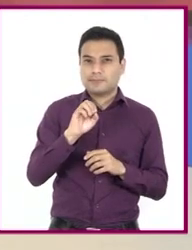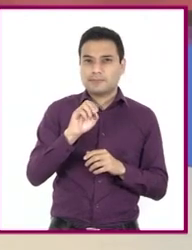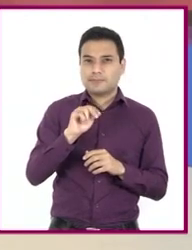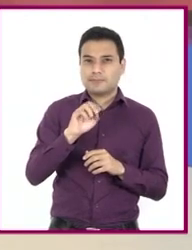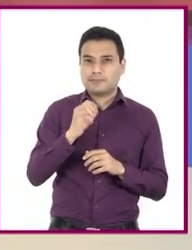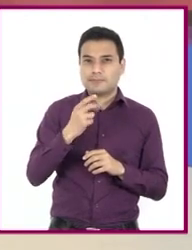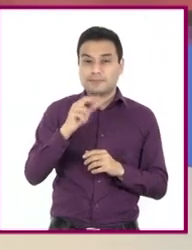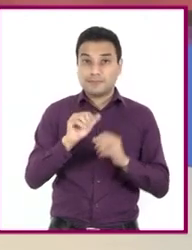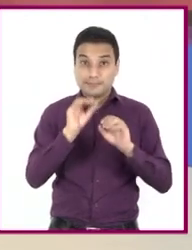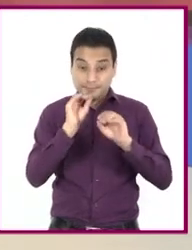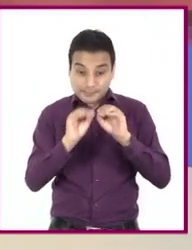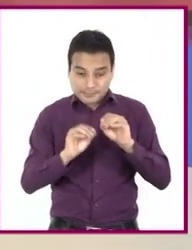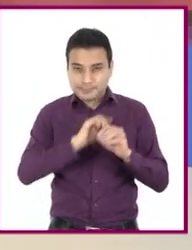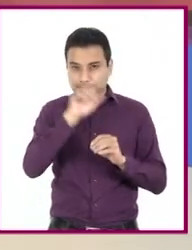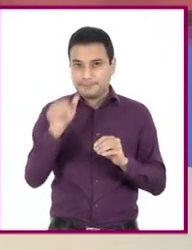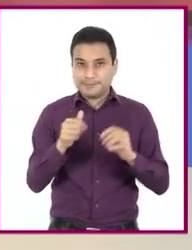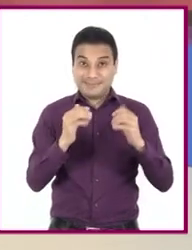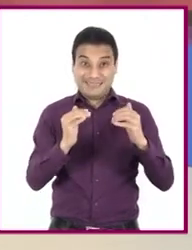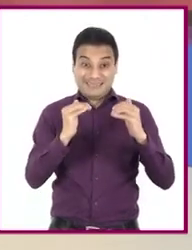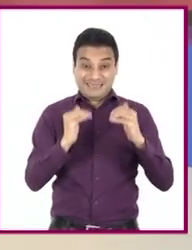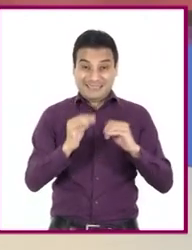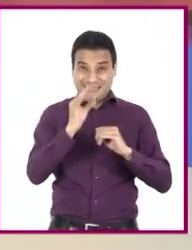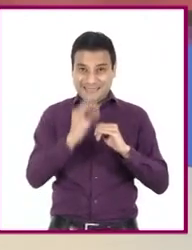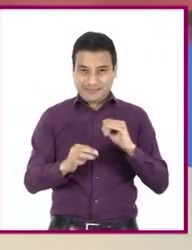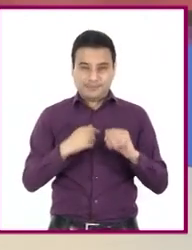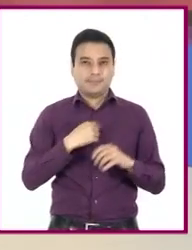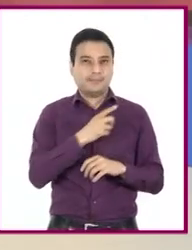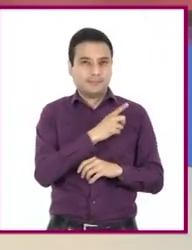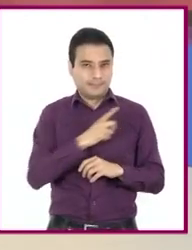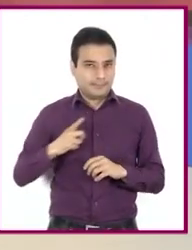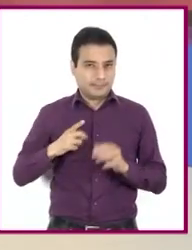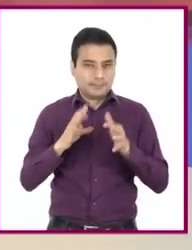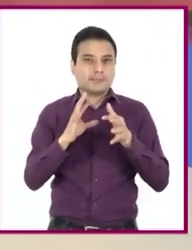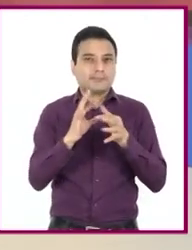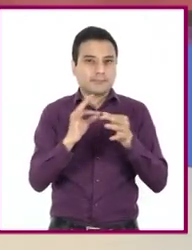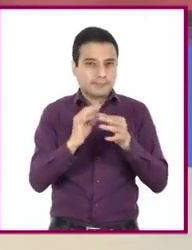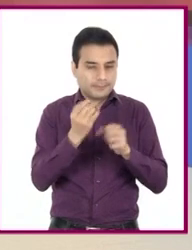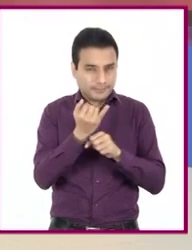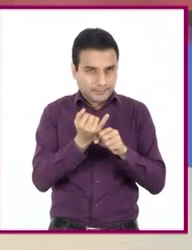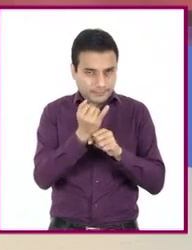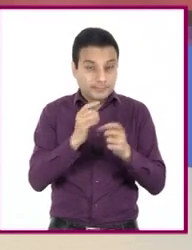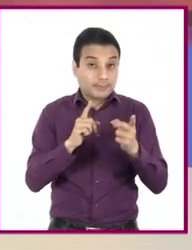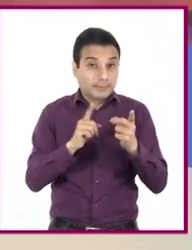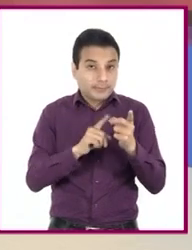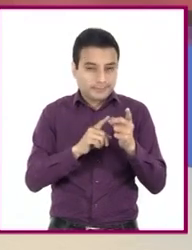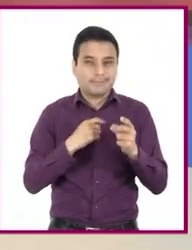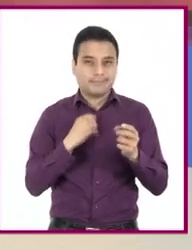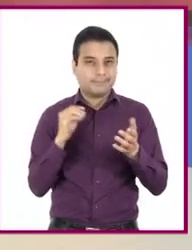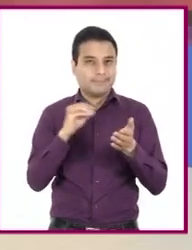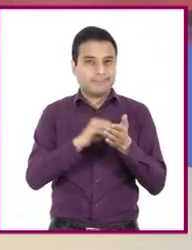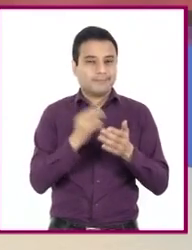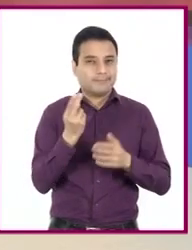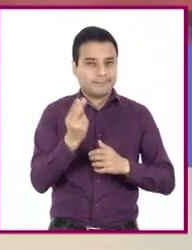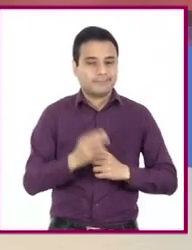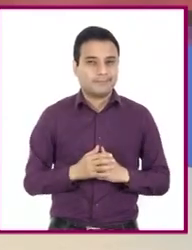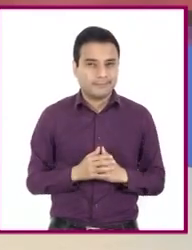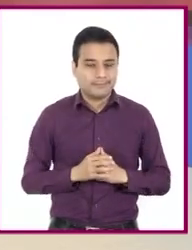citar las fuentes de información bibliográficas o electrónicas que se consultaron para realizar este trabajo.